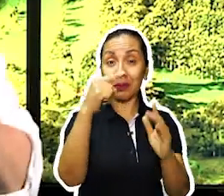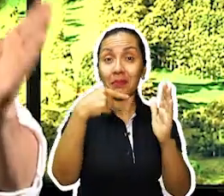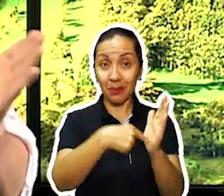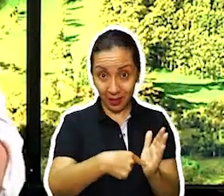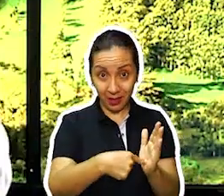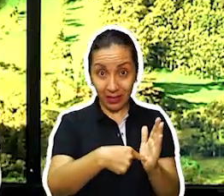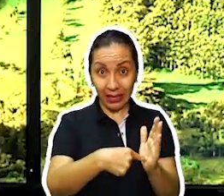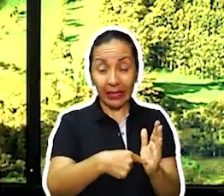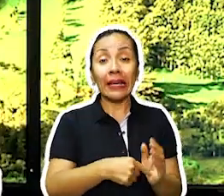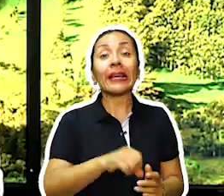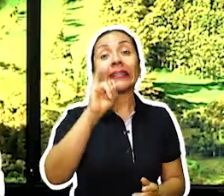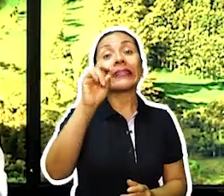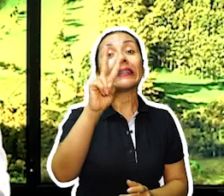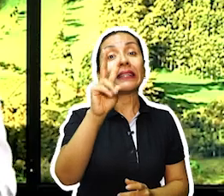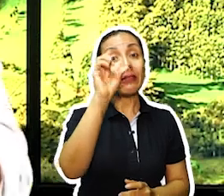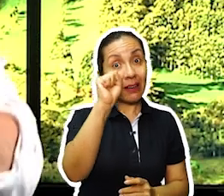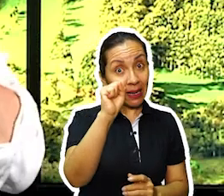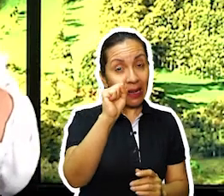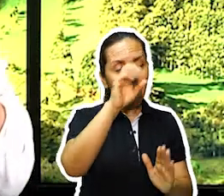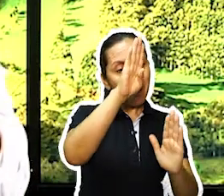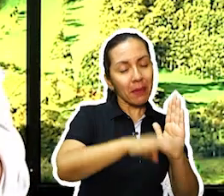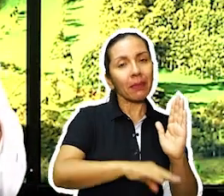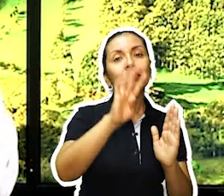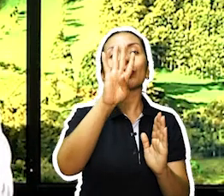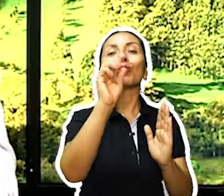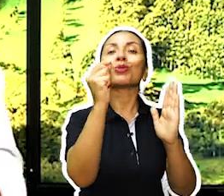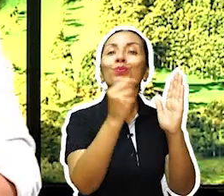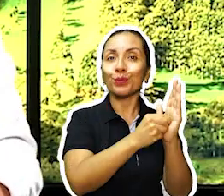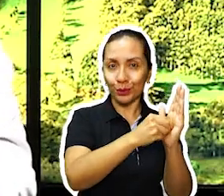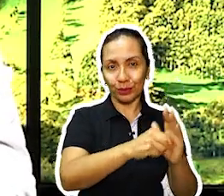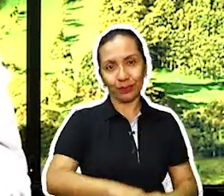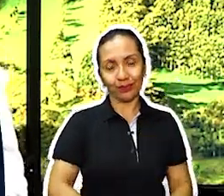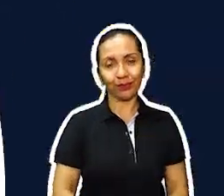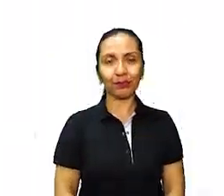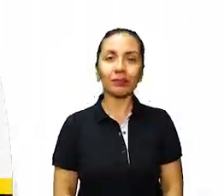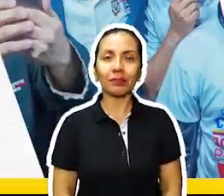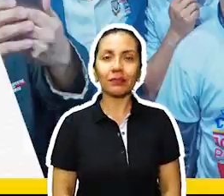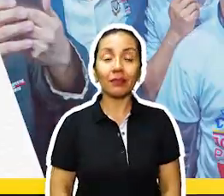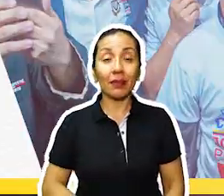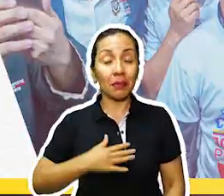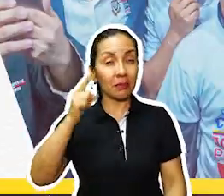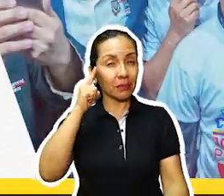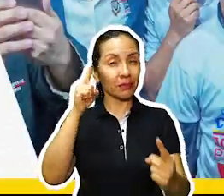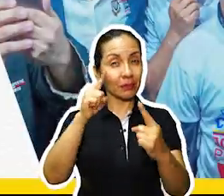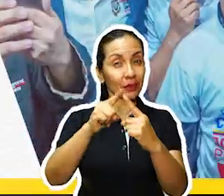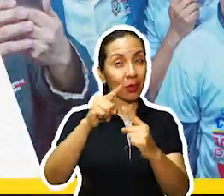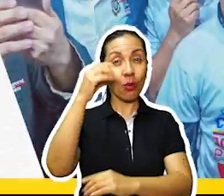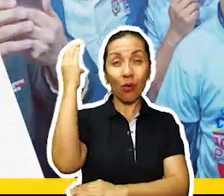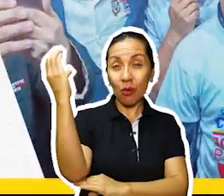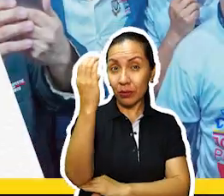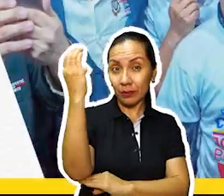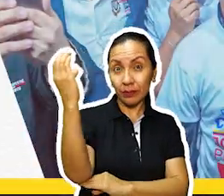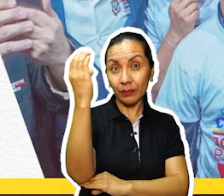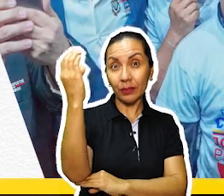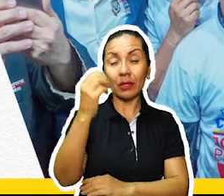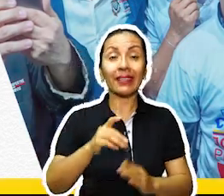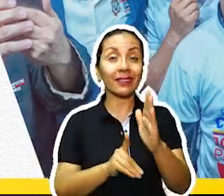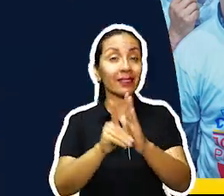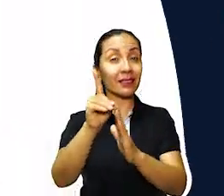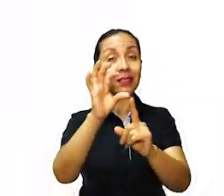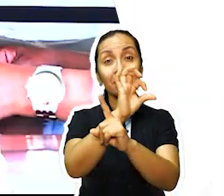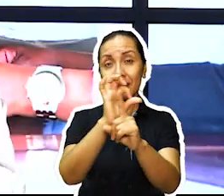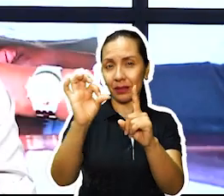mil y la reducción del impuesto del IVA en al menos cuatro puntos en este cuatrenio. Desde mi causa es Colombia,